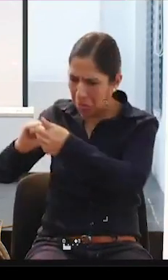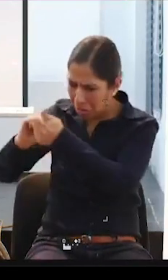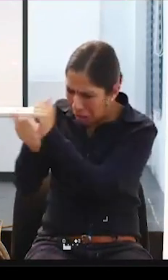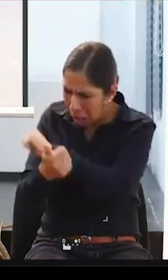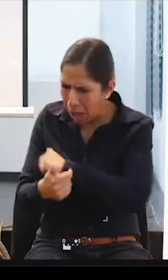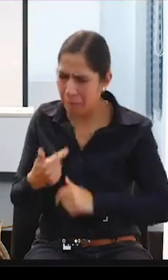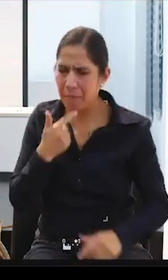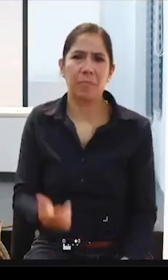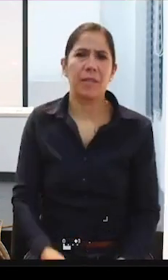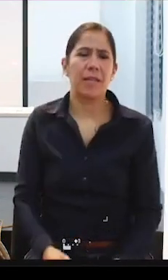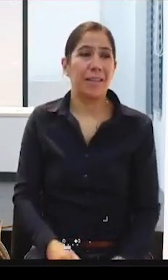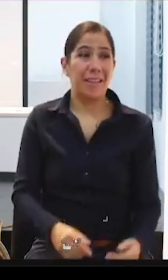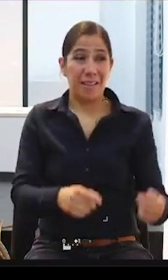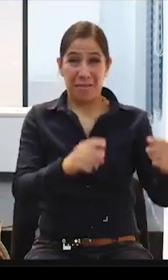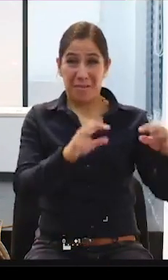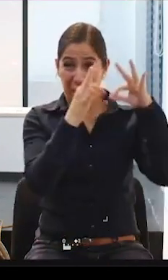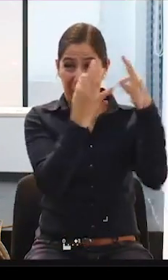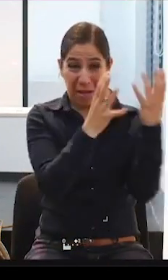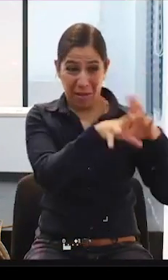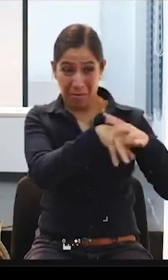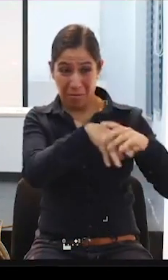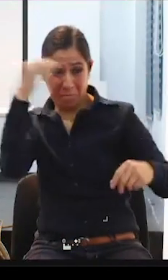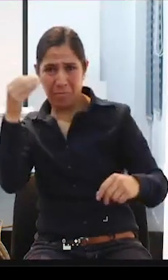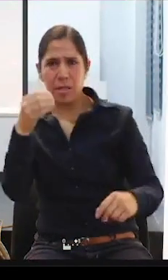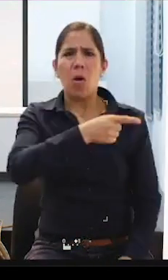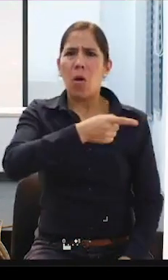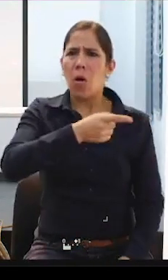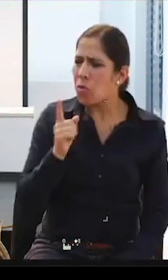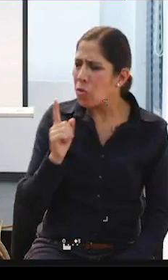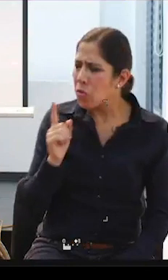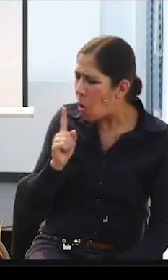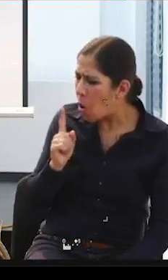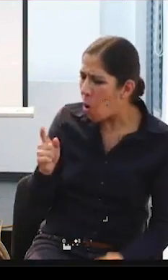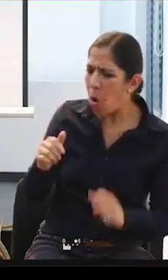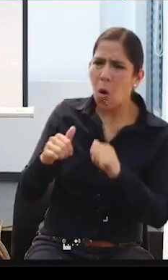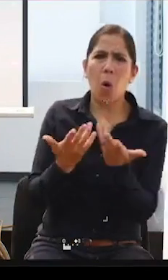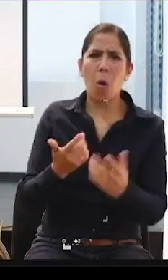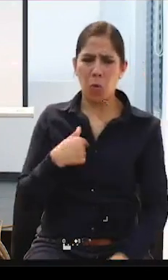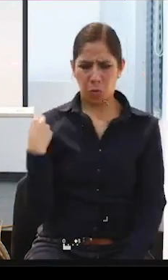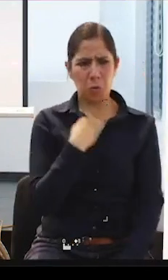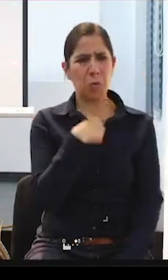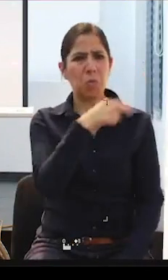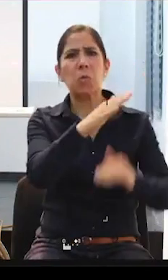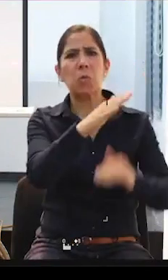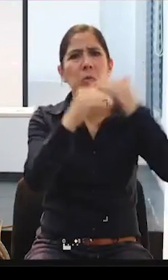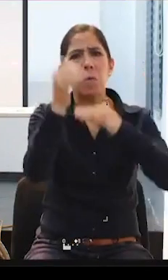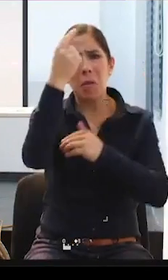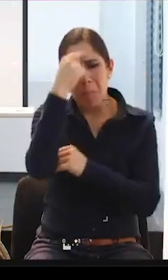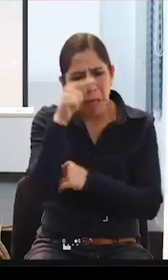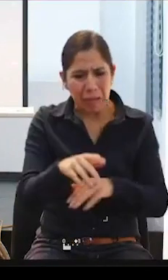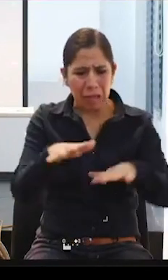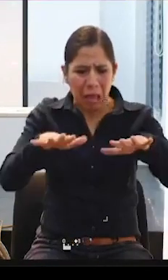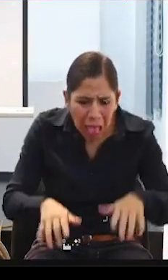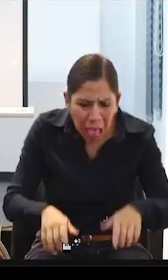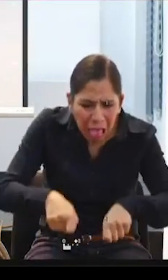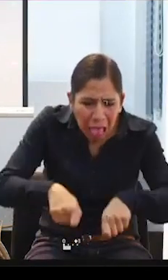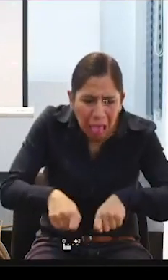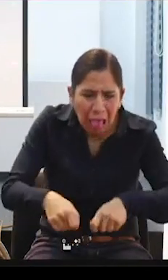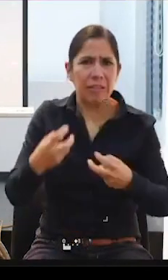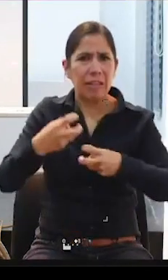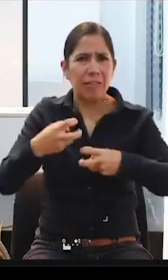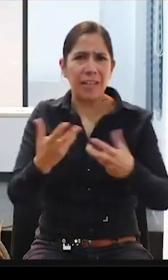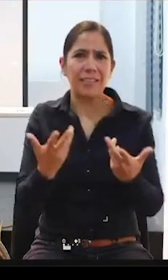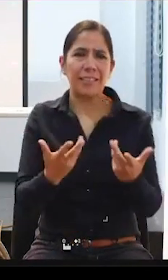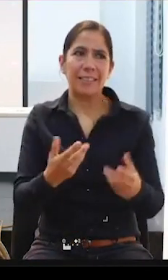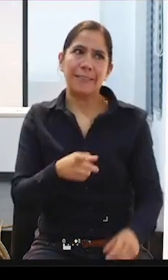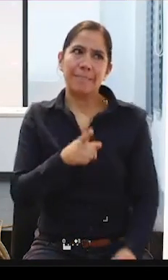aparte, ¿no? Y mis hermanos, en vano, hemos hecho esta cocina, ahora mi espalda me duele, yo tengo que estar agachada, ¿no? Entonces, eso